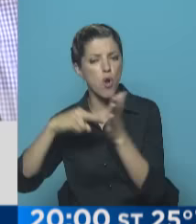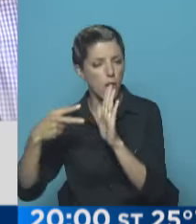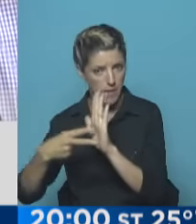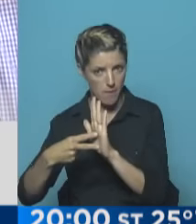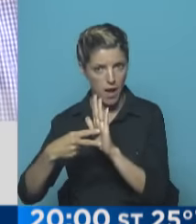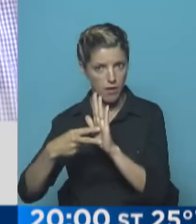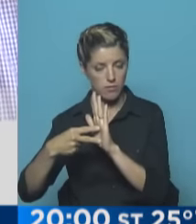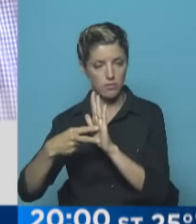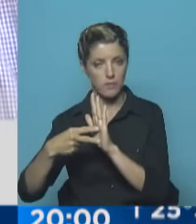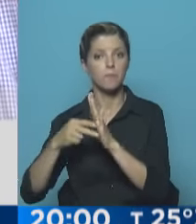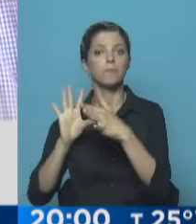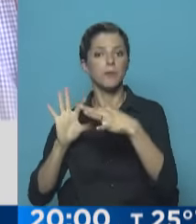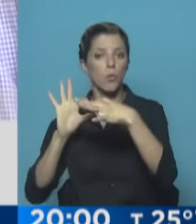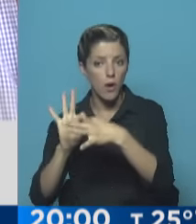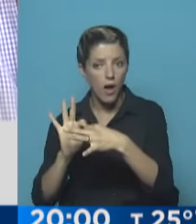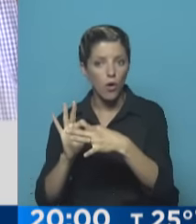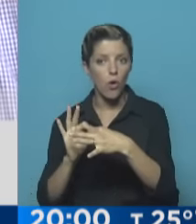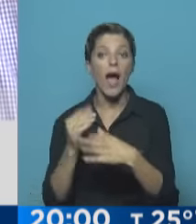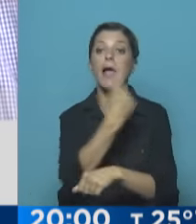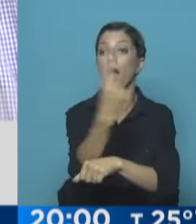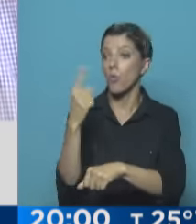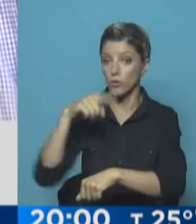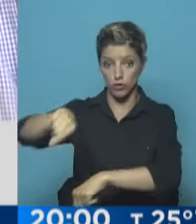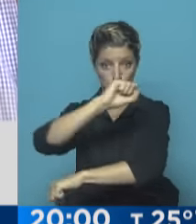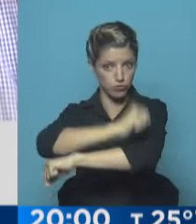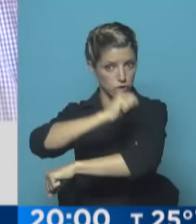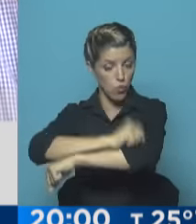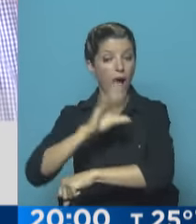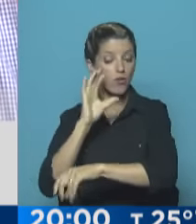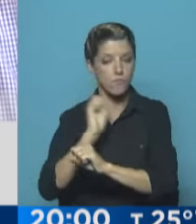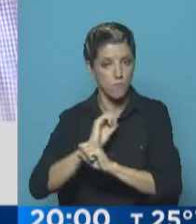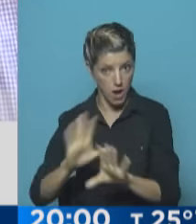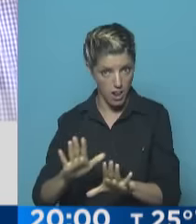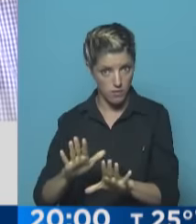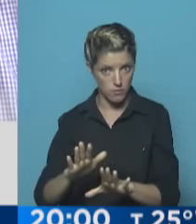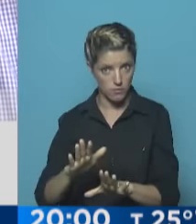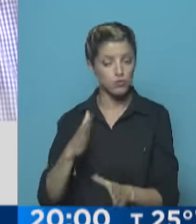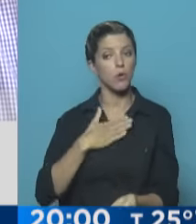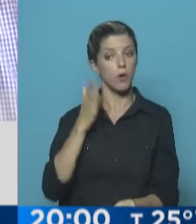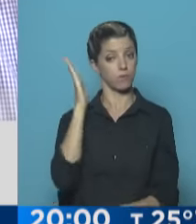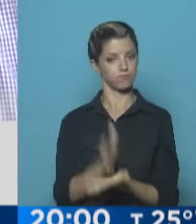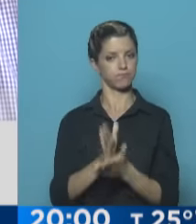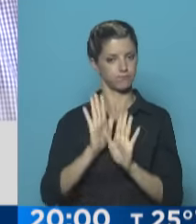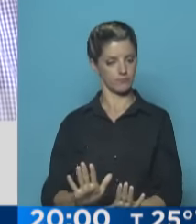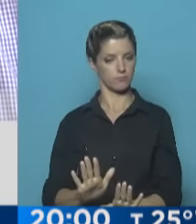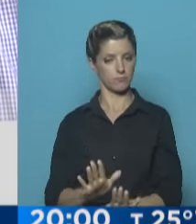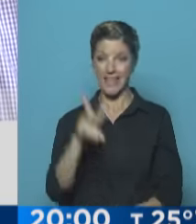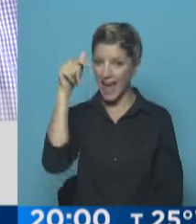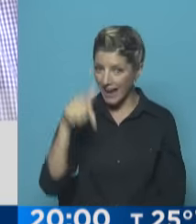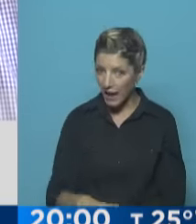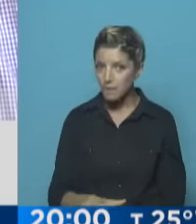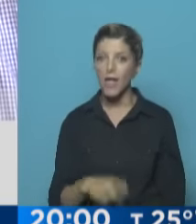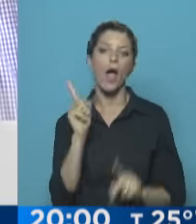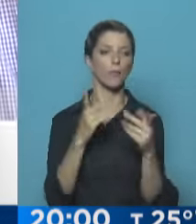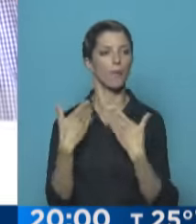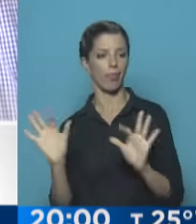que ver con la actitud personal de cada uno de los integrantes de mi equipo. Acá no hay impunidad para